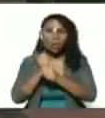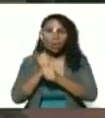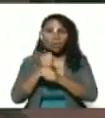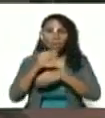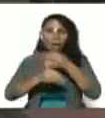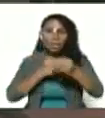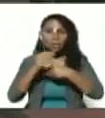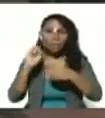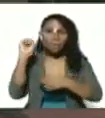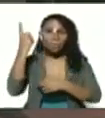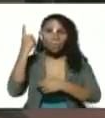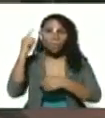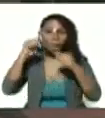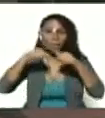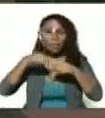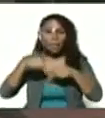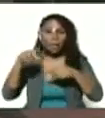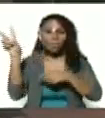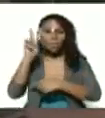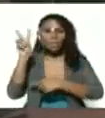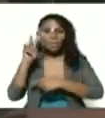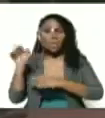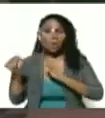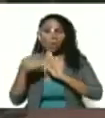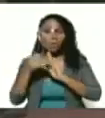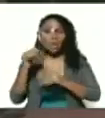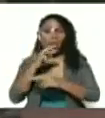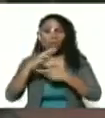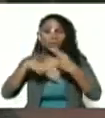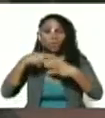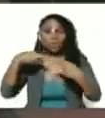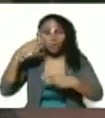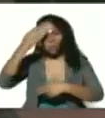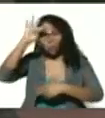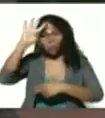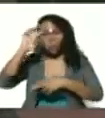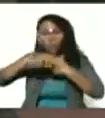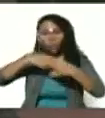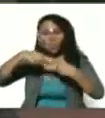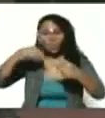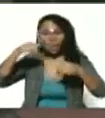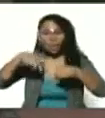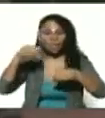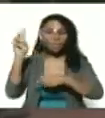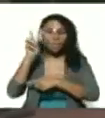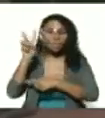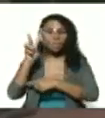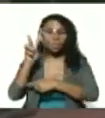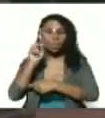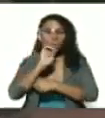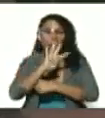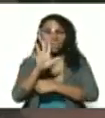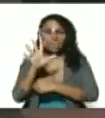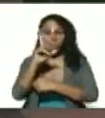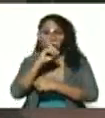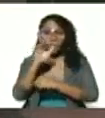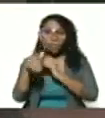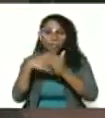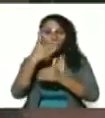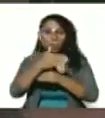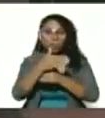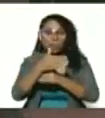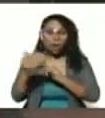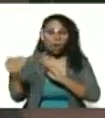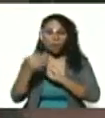dio primero aquí en Venezuela contra la revolución cubana y los revolucionarios de Venezuela y 45 años después la